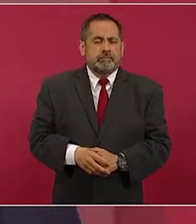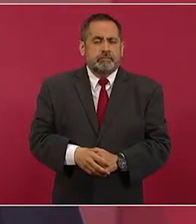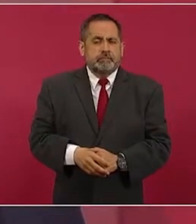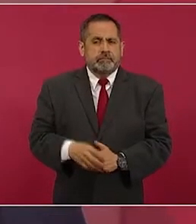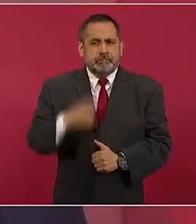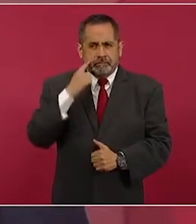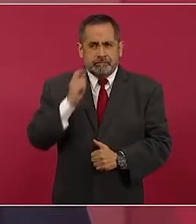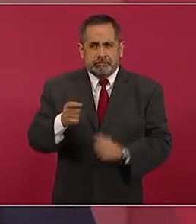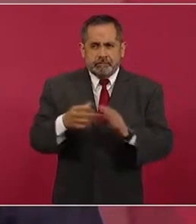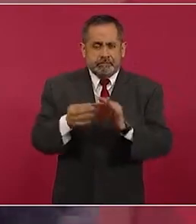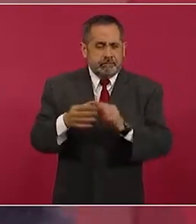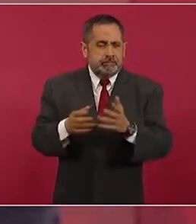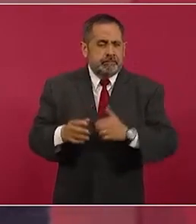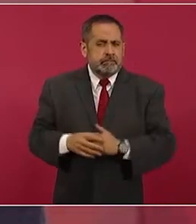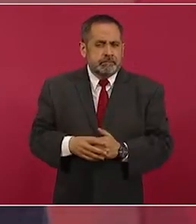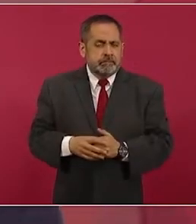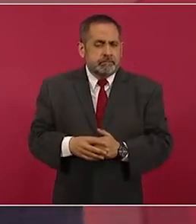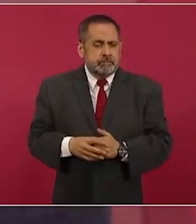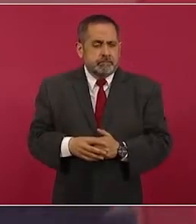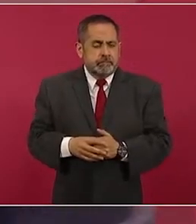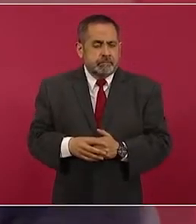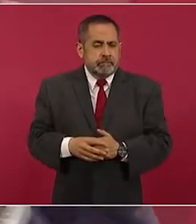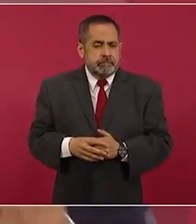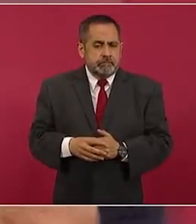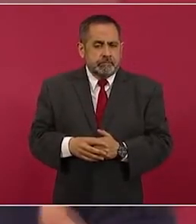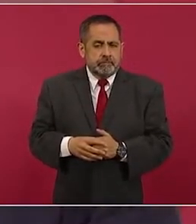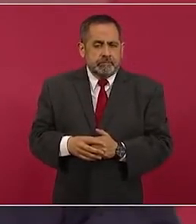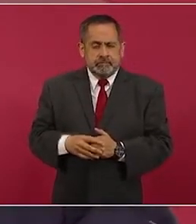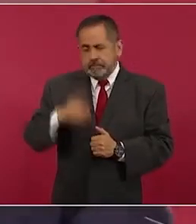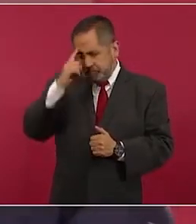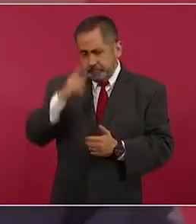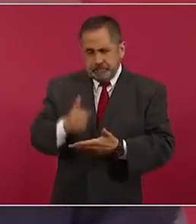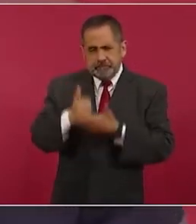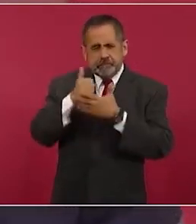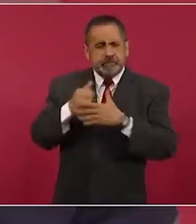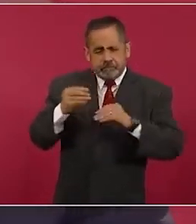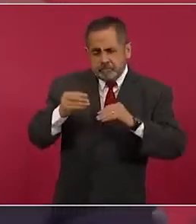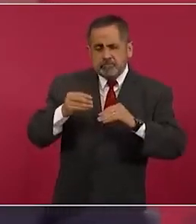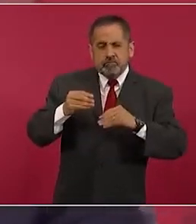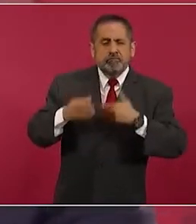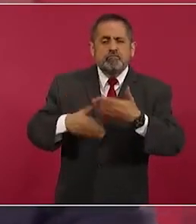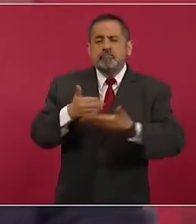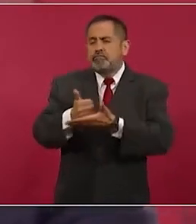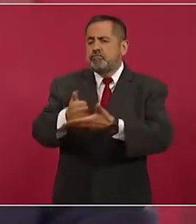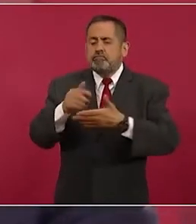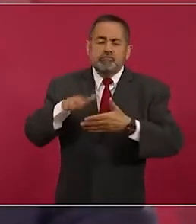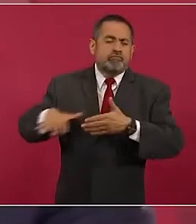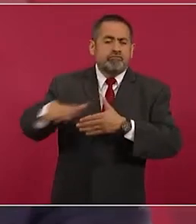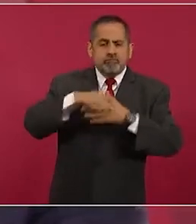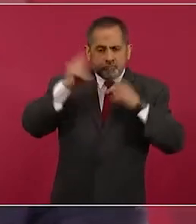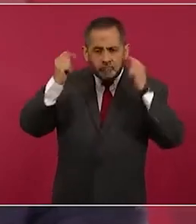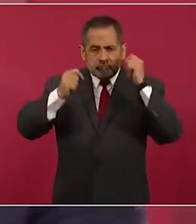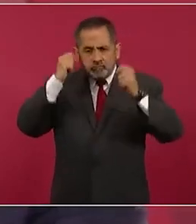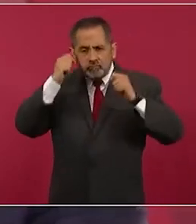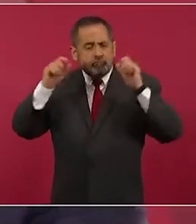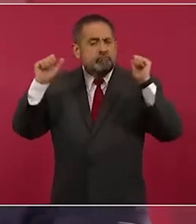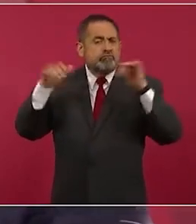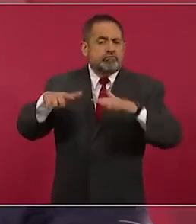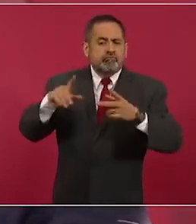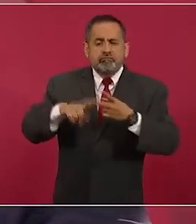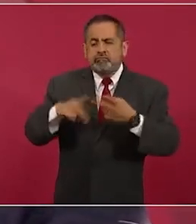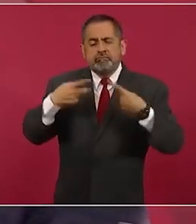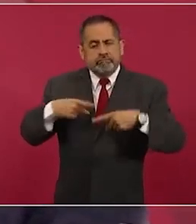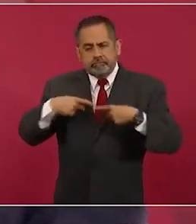¿qué va a significar eso? Bueno, pues va a ayudar mucho al turismo, los